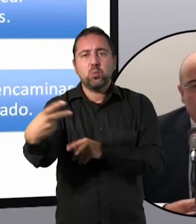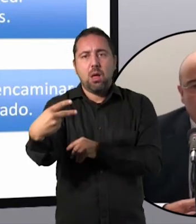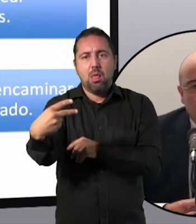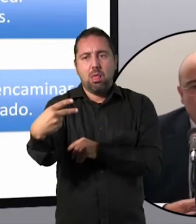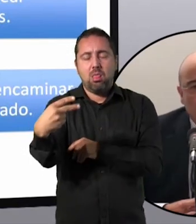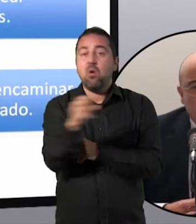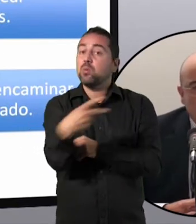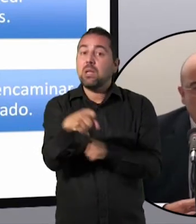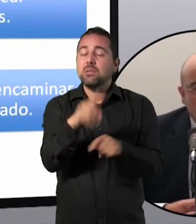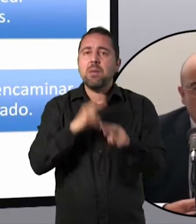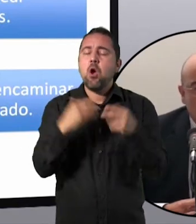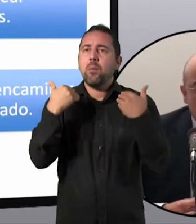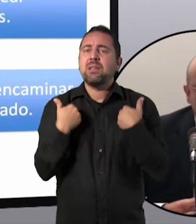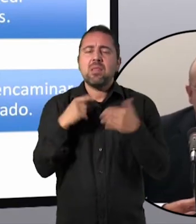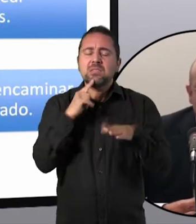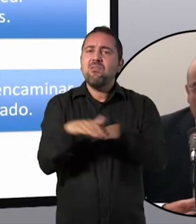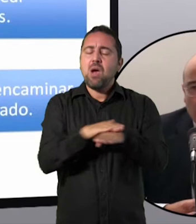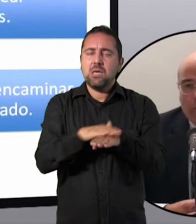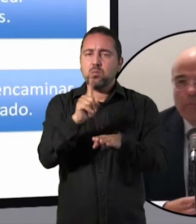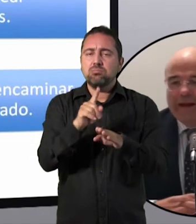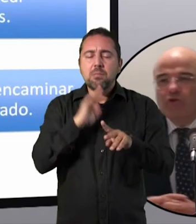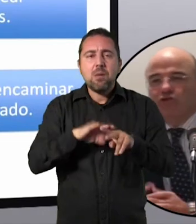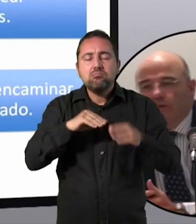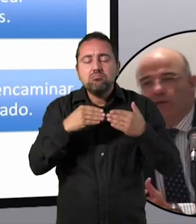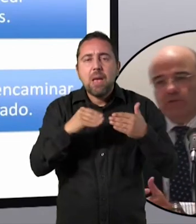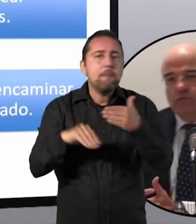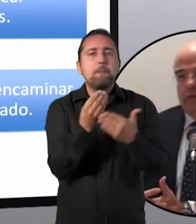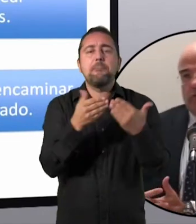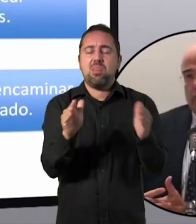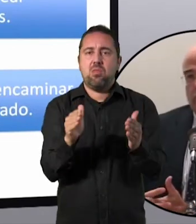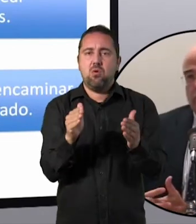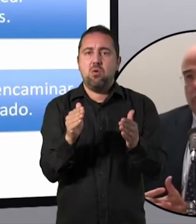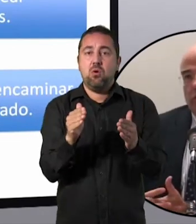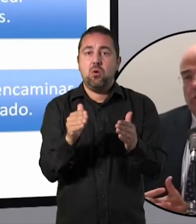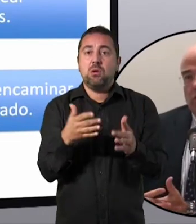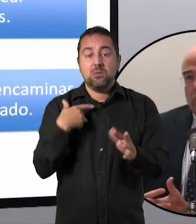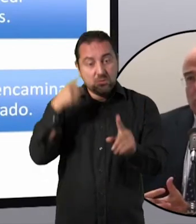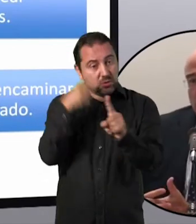para un emprendedor. Lo que hacemos es para conseguir resultados.